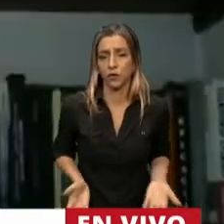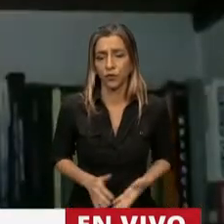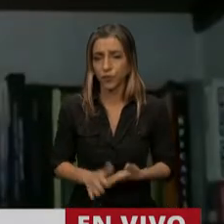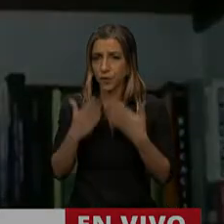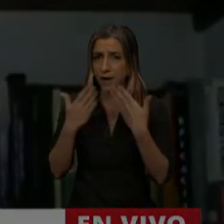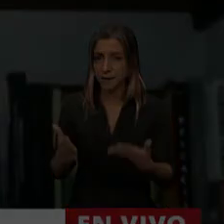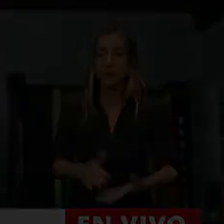Gracias, diputados.